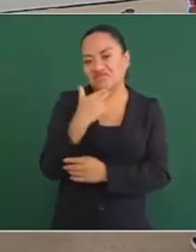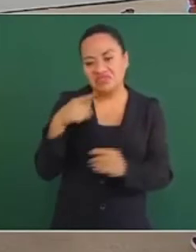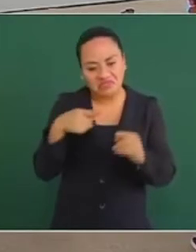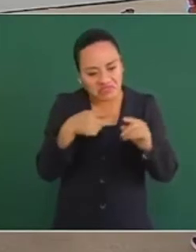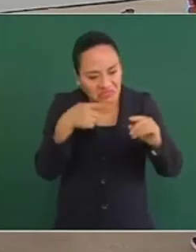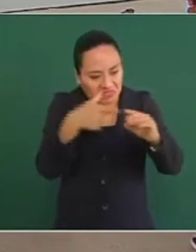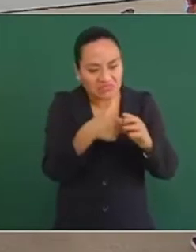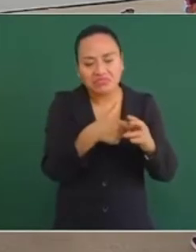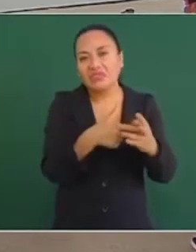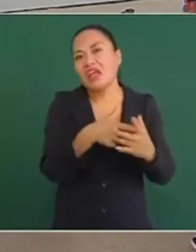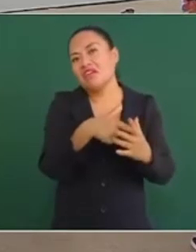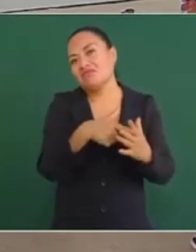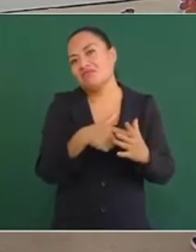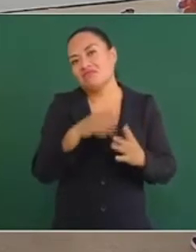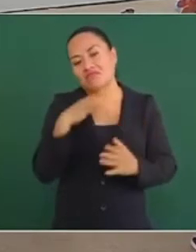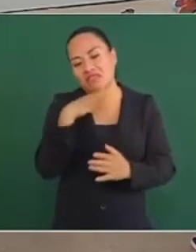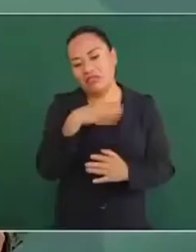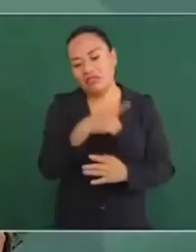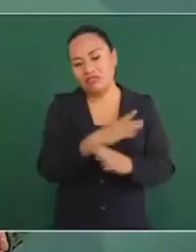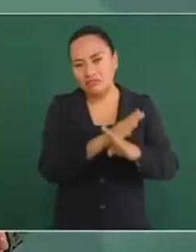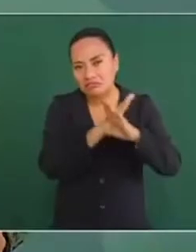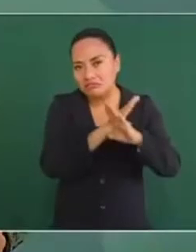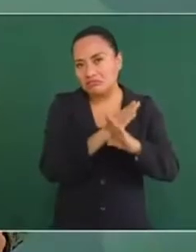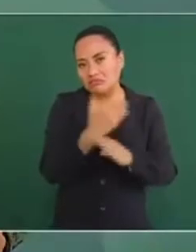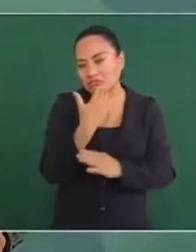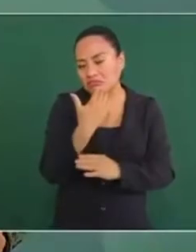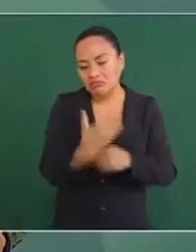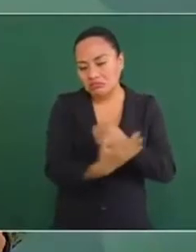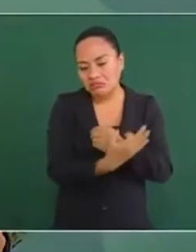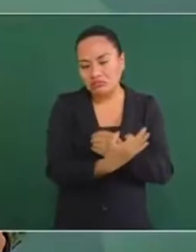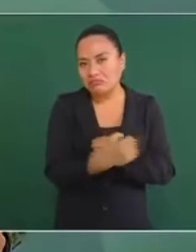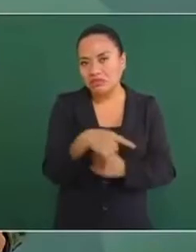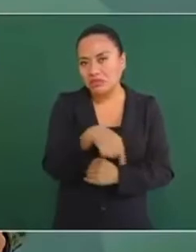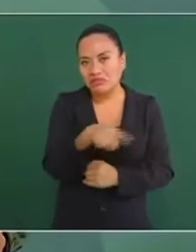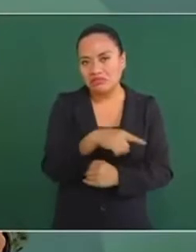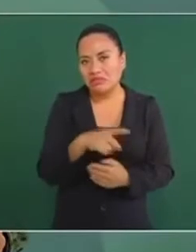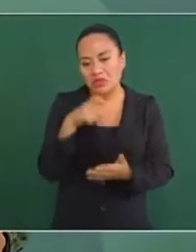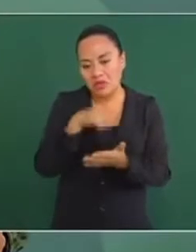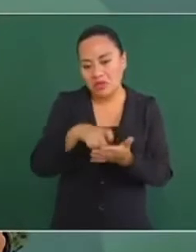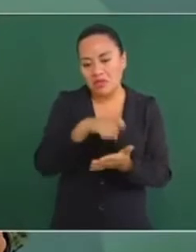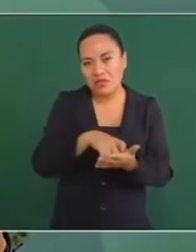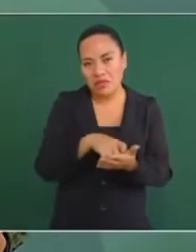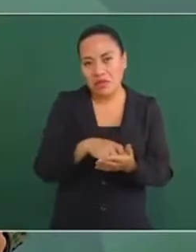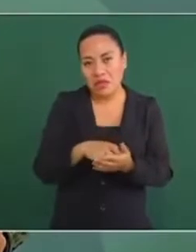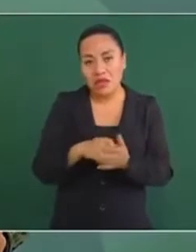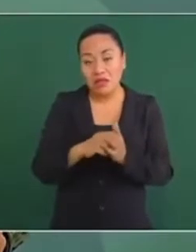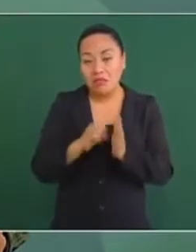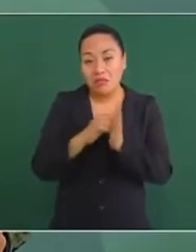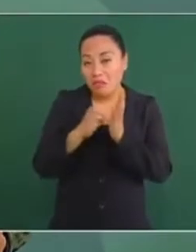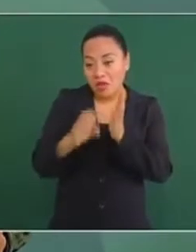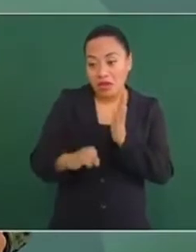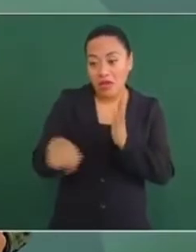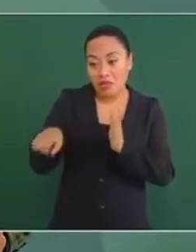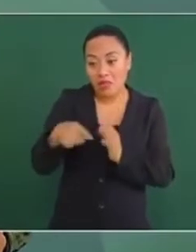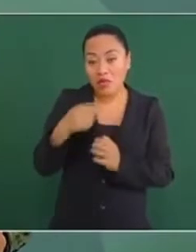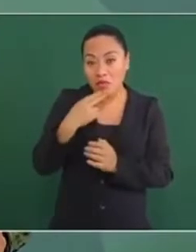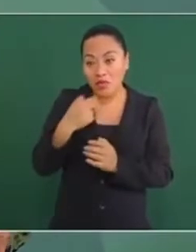genera ninguna condición de seguridad. Podemos, en alguna agresión que tengamos, podemos hacer